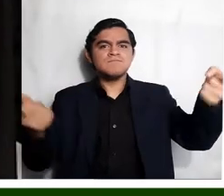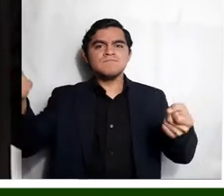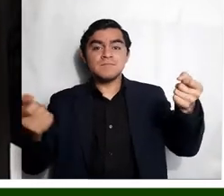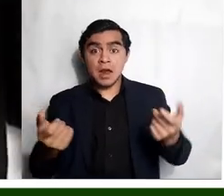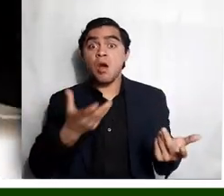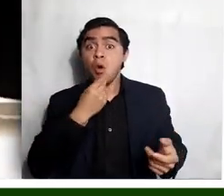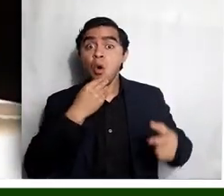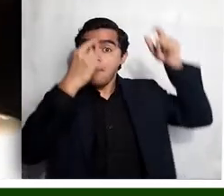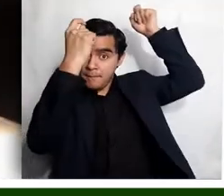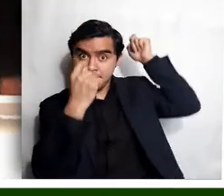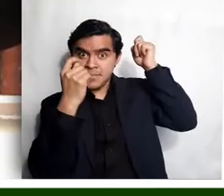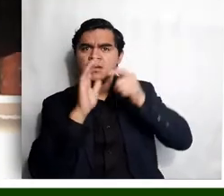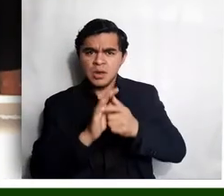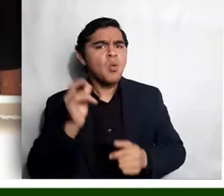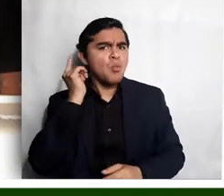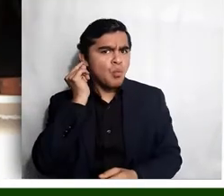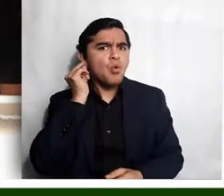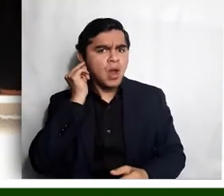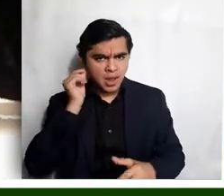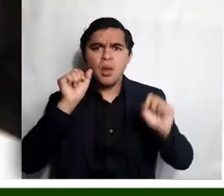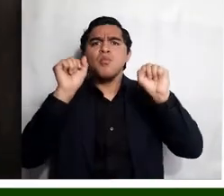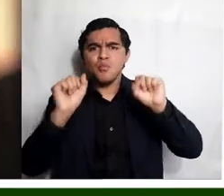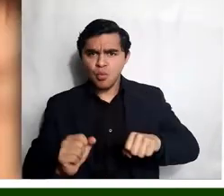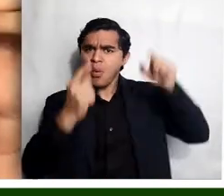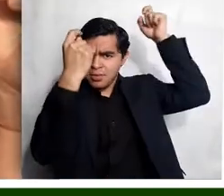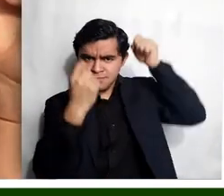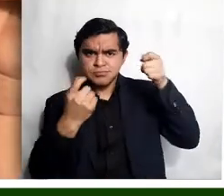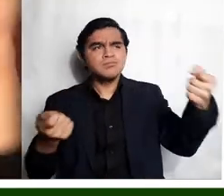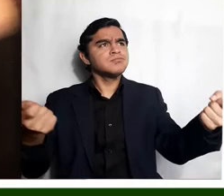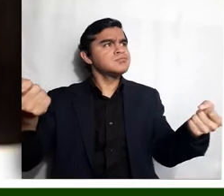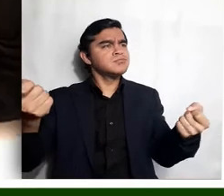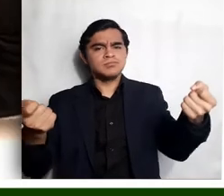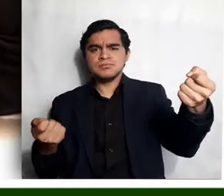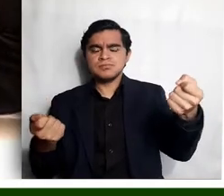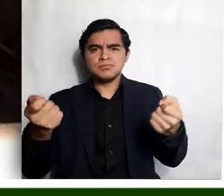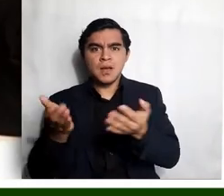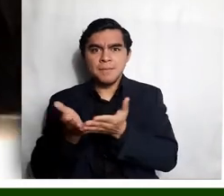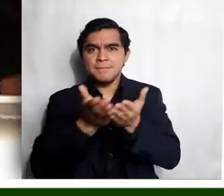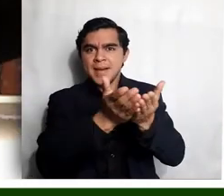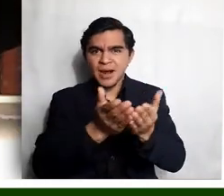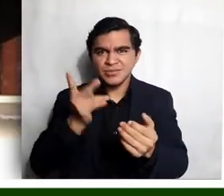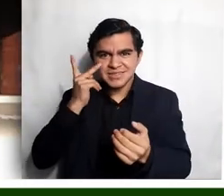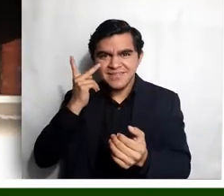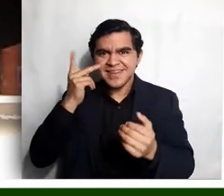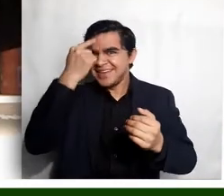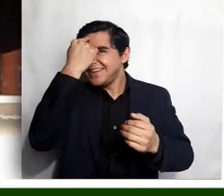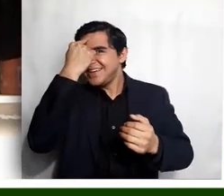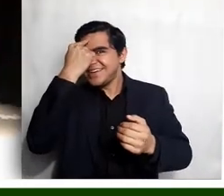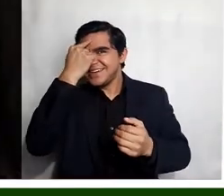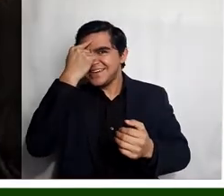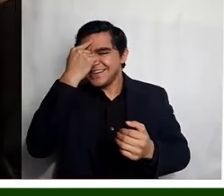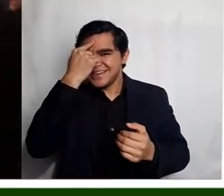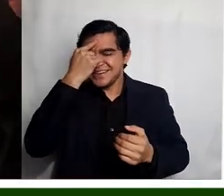Pues los capitanes. Entonces las mujeres también podemos ser capitanas de barcos. Ustedes ven, tiene un ancla y un sombrero de